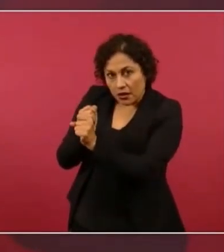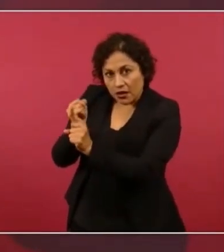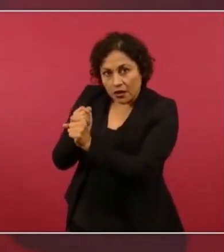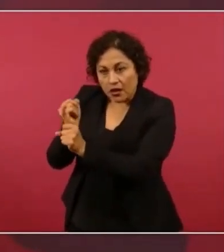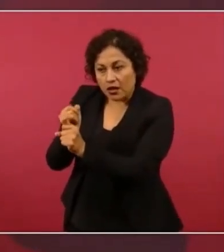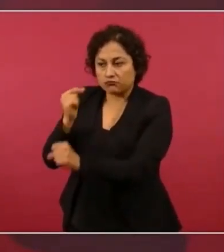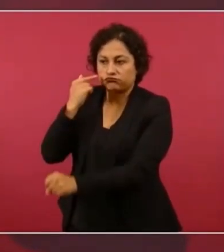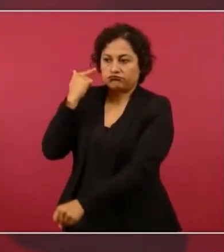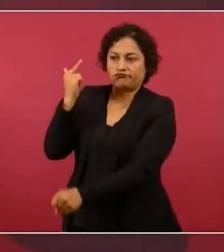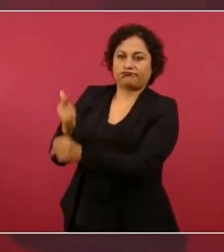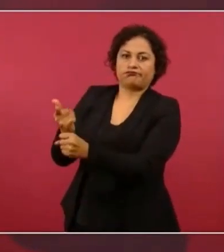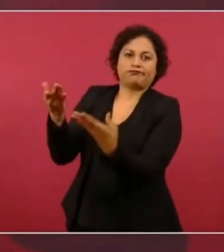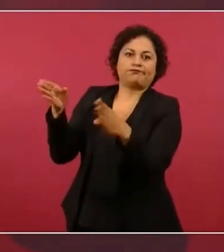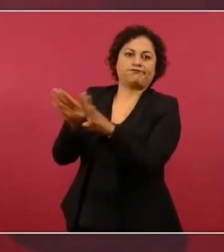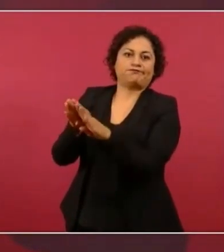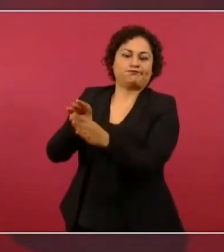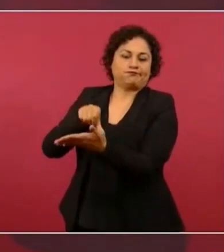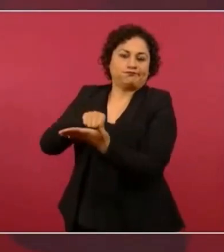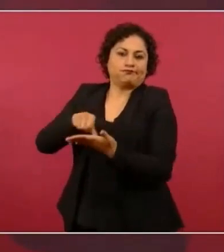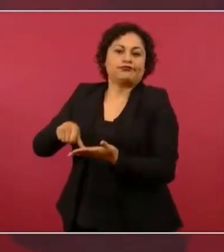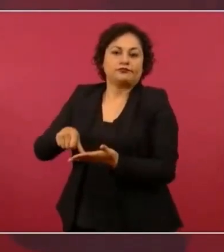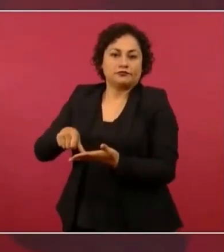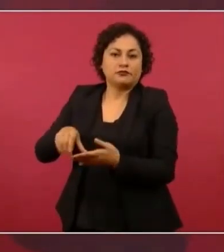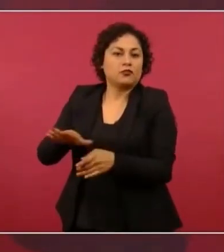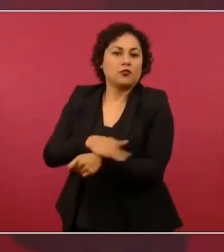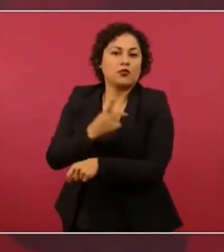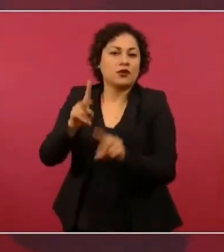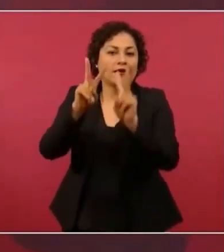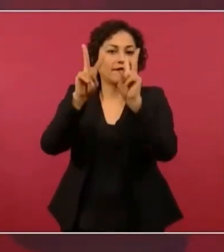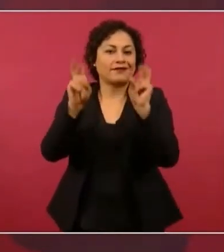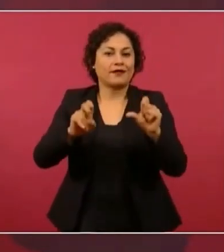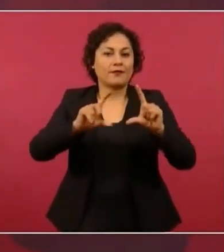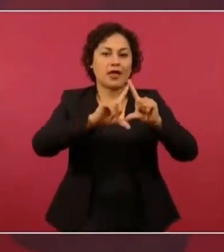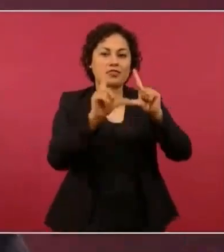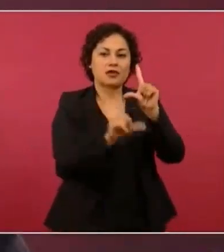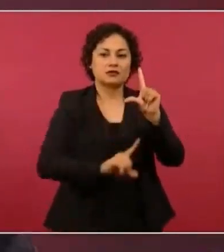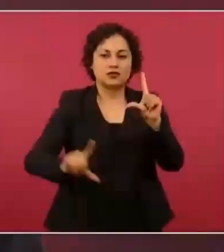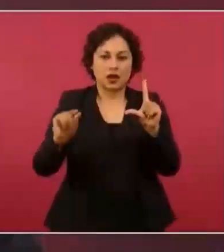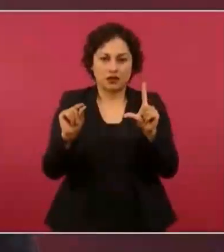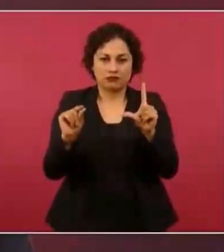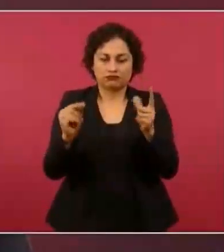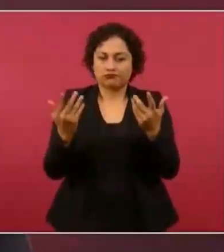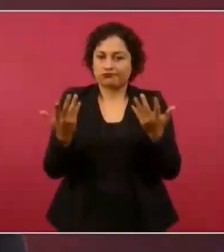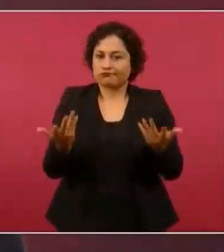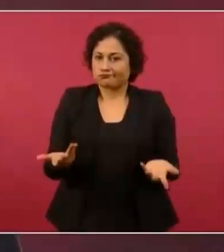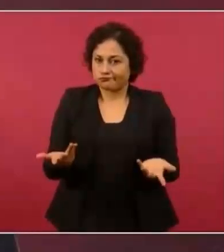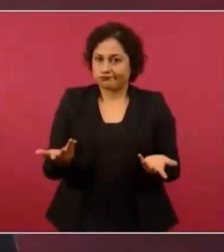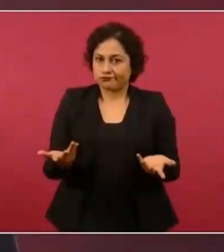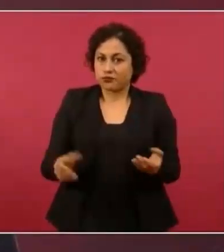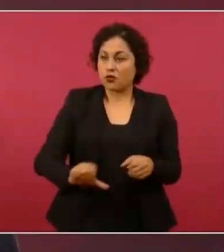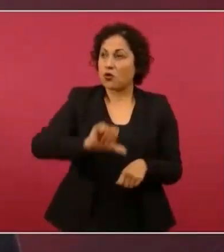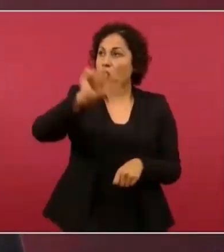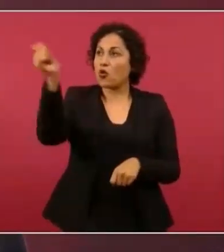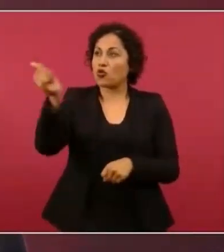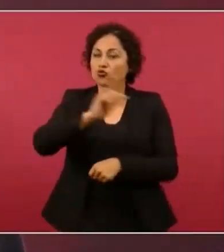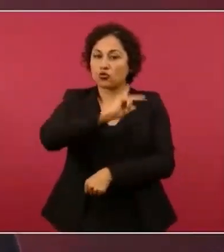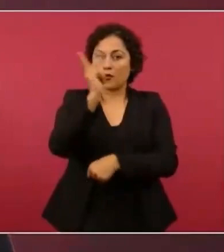y no lo está solicitando ningún país